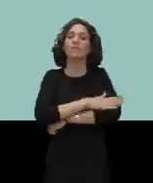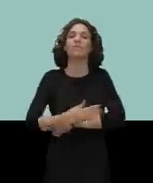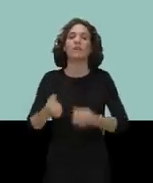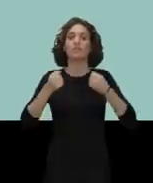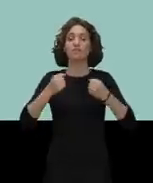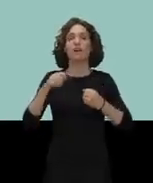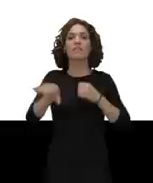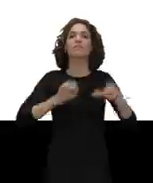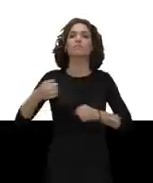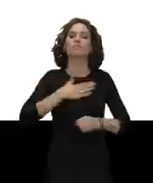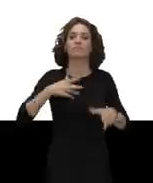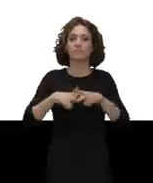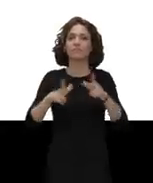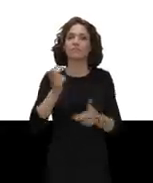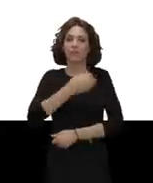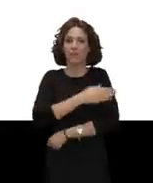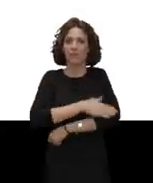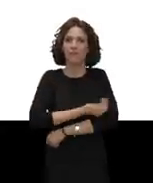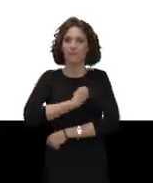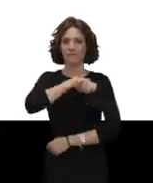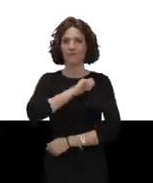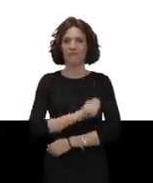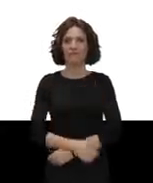Y usa siempre preservativo. Ministerio de Sanidad, Consumo y Bienestar Social. Gobierno de España.